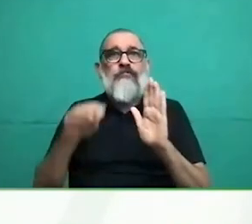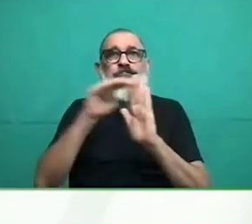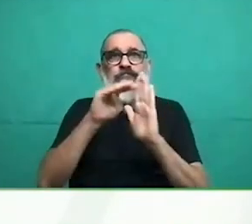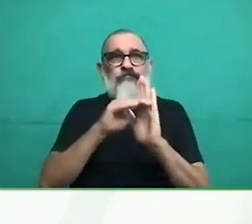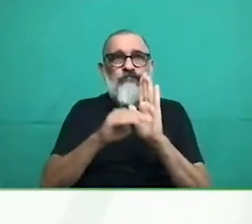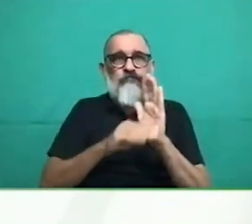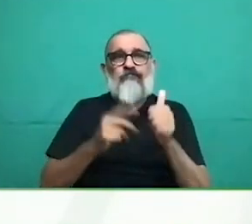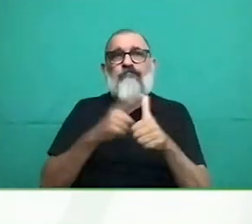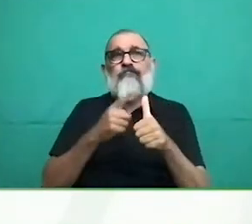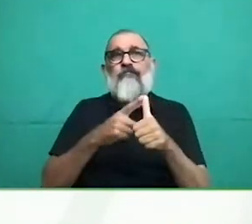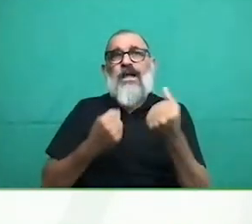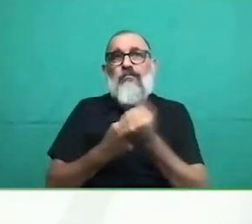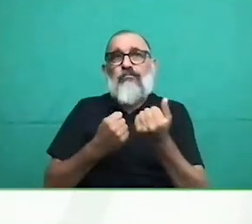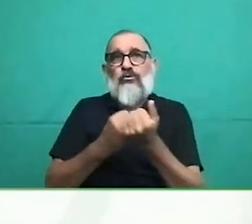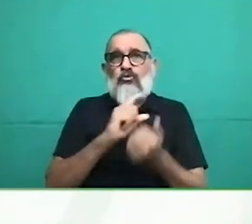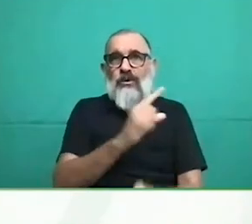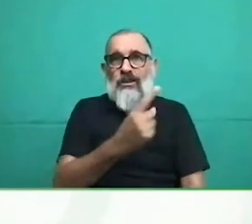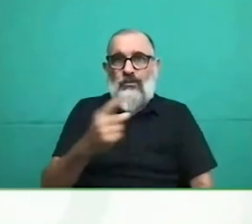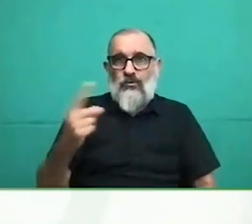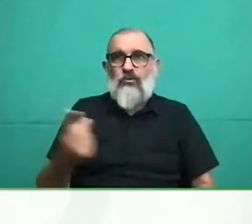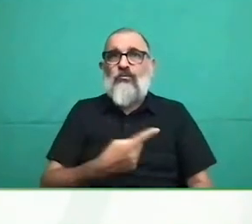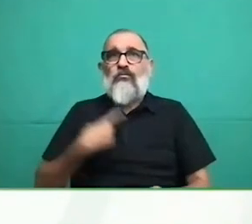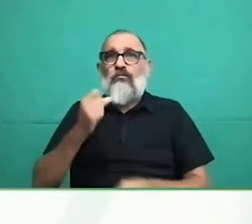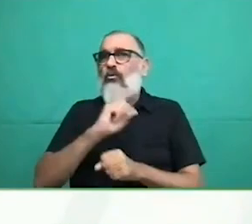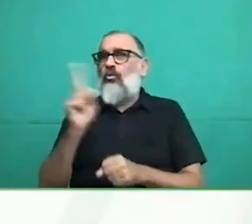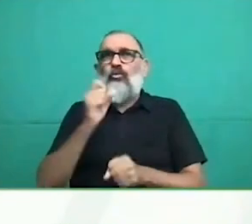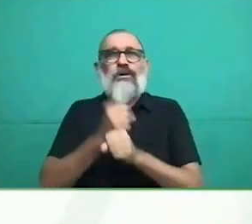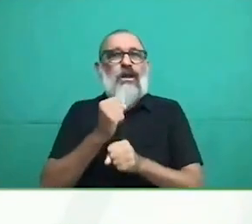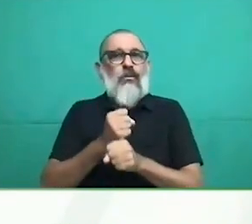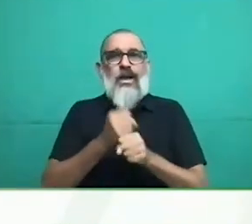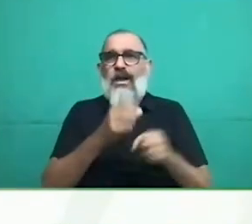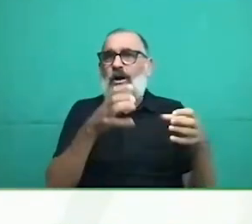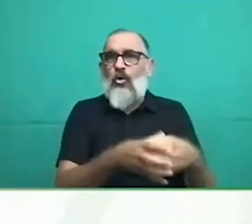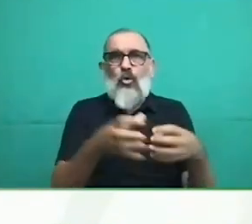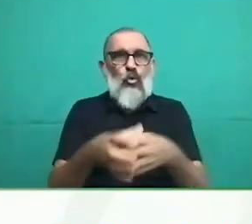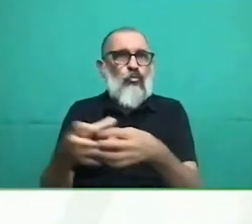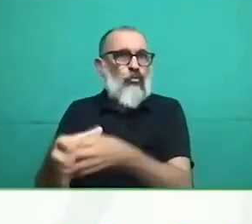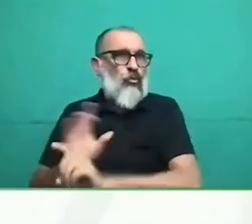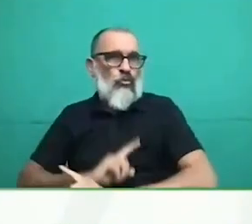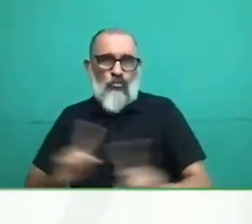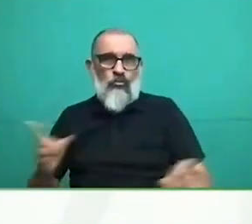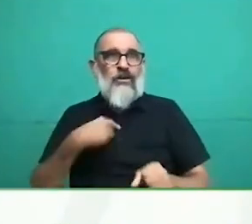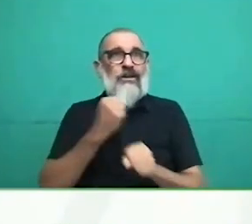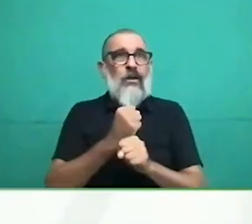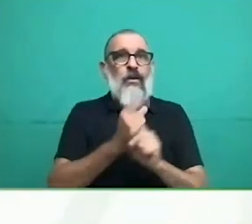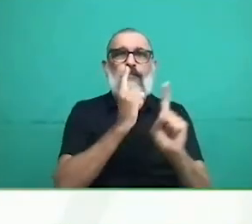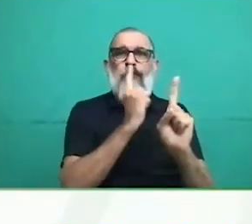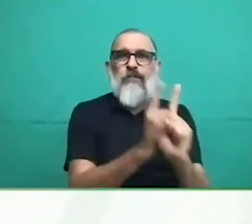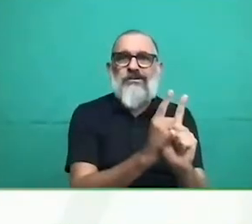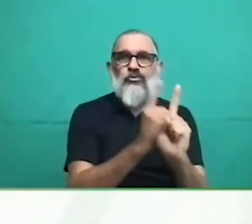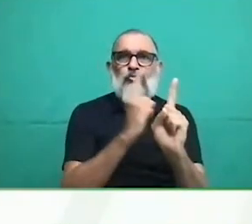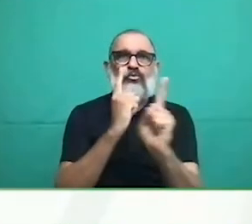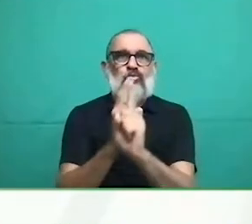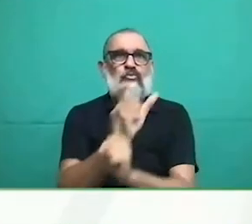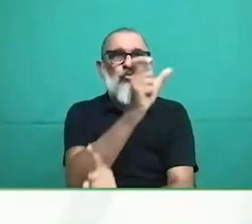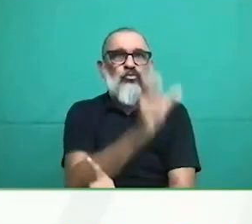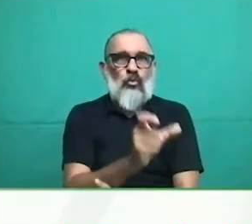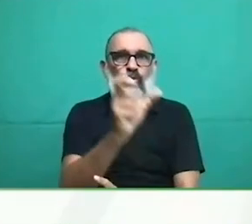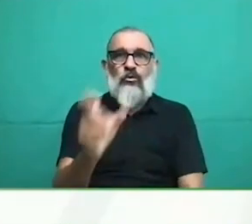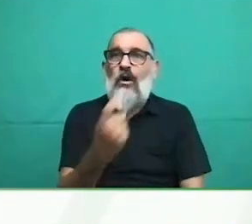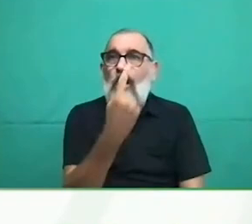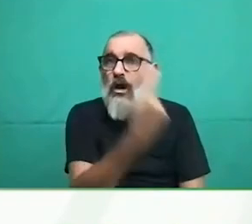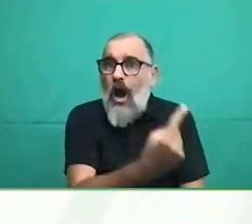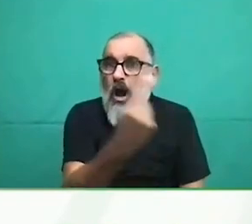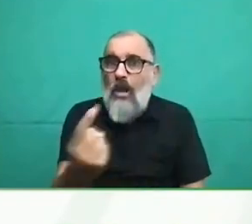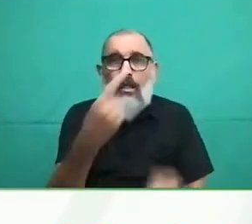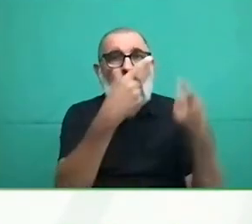en cualquier momento. O sea, todo forma parte de un potencial ámbito de apoyo. Adaptable a cada situación y en